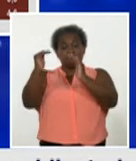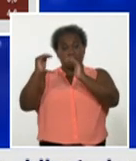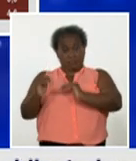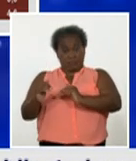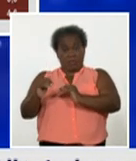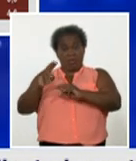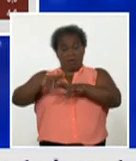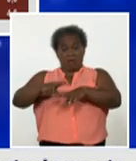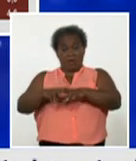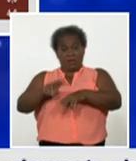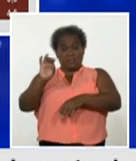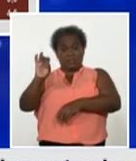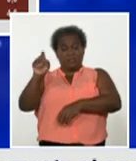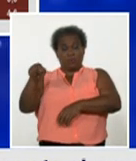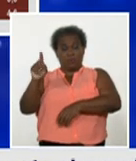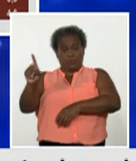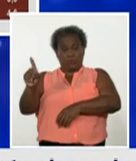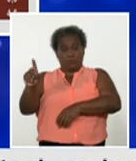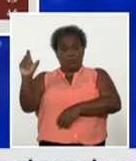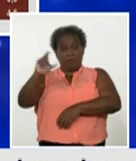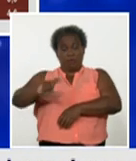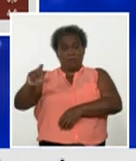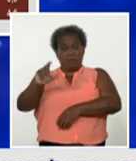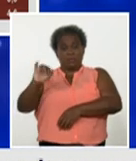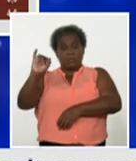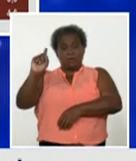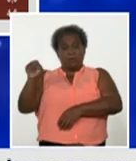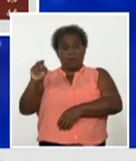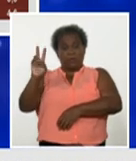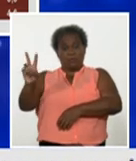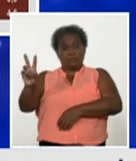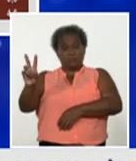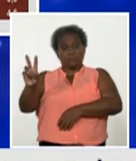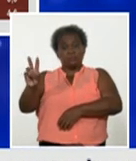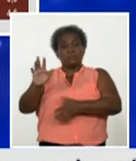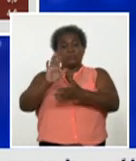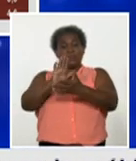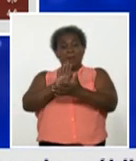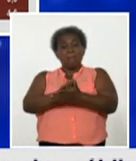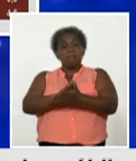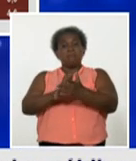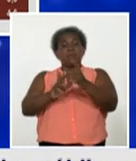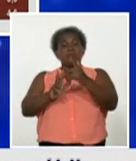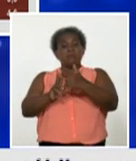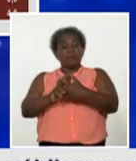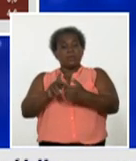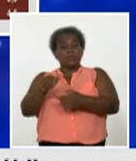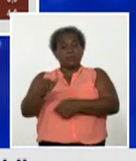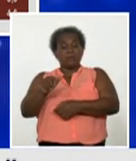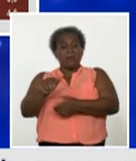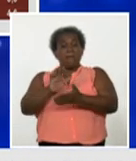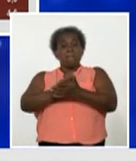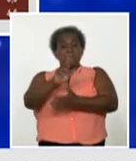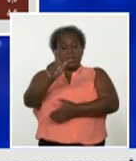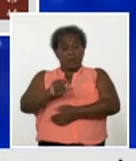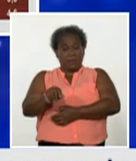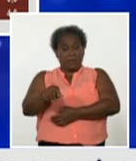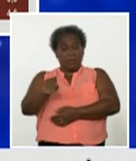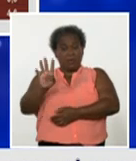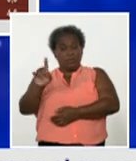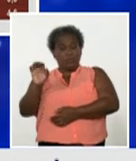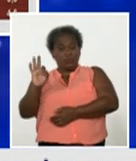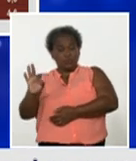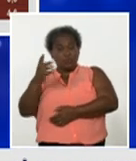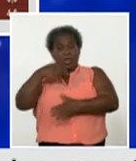,1%, Camagüey un 6,2%, Mayabeque 4,8% y Artemisa 4,7%.